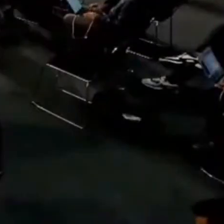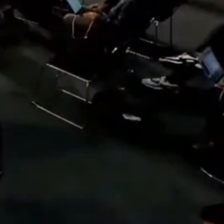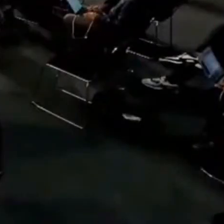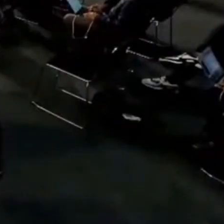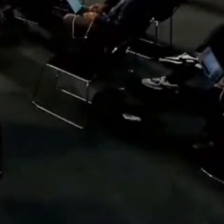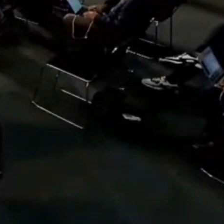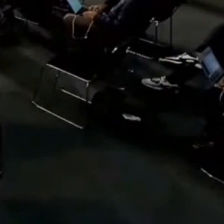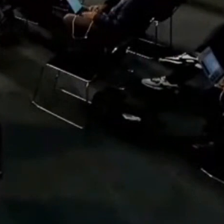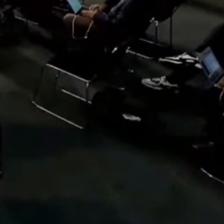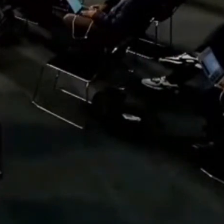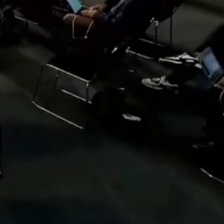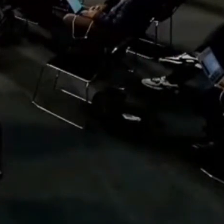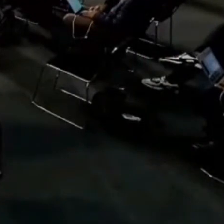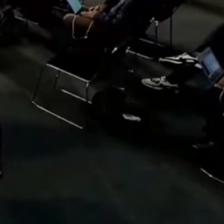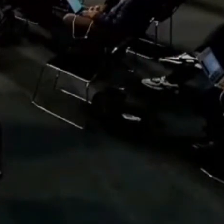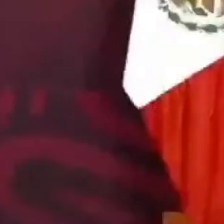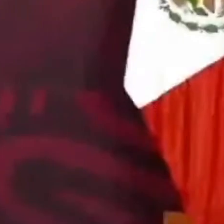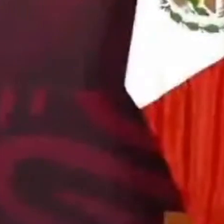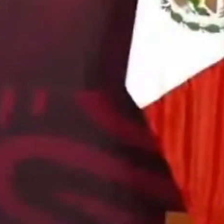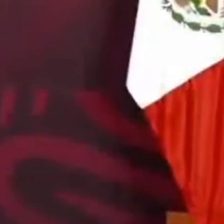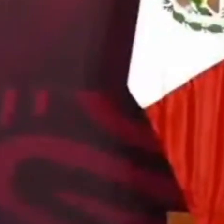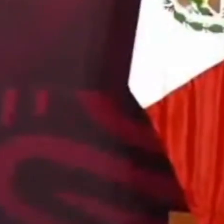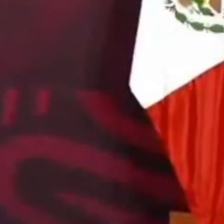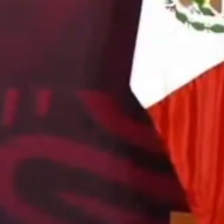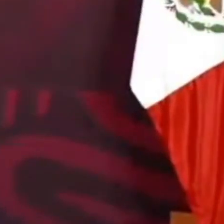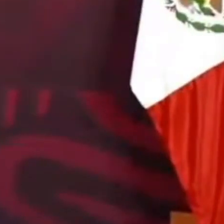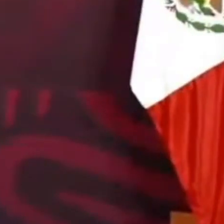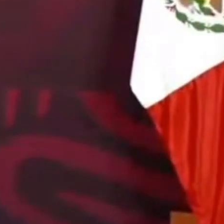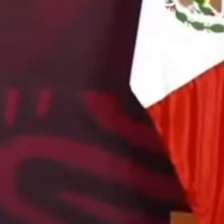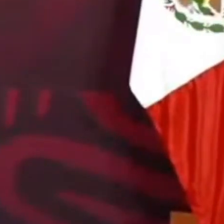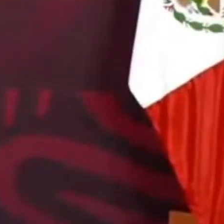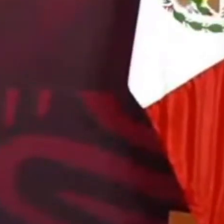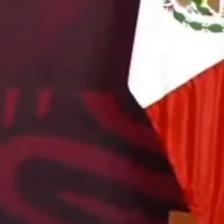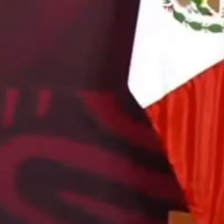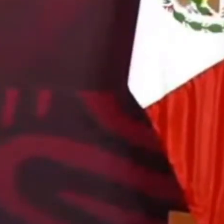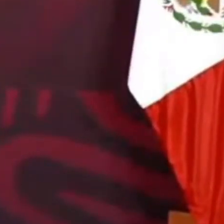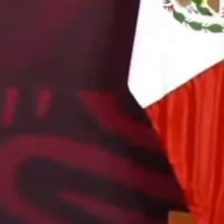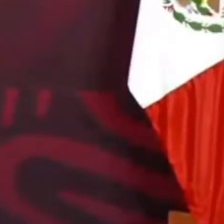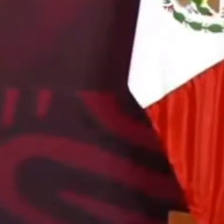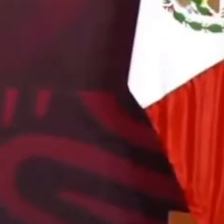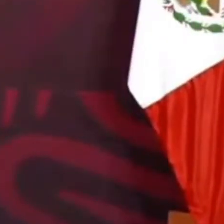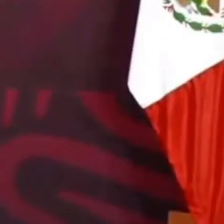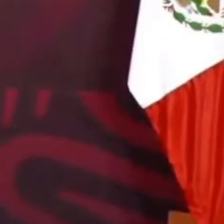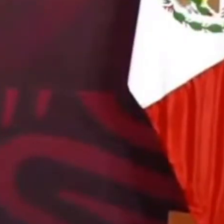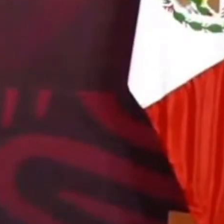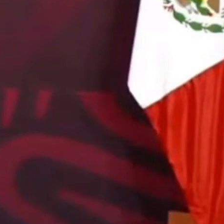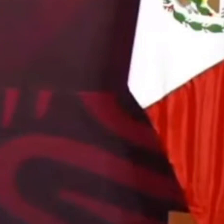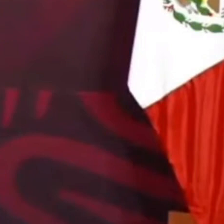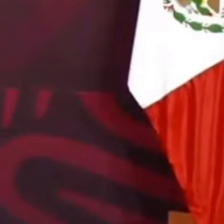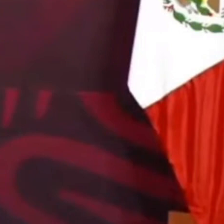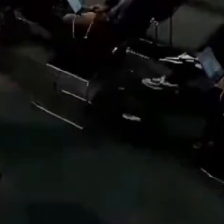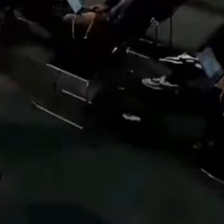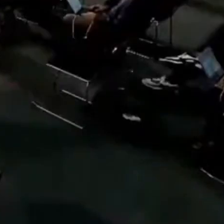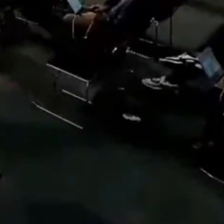bastante. Ya los que han tenido esto saben a qué me refiero.